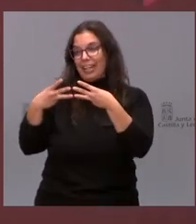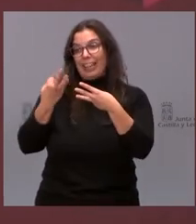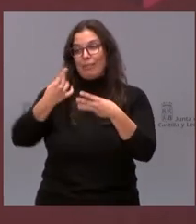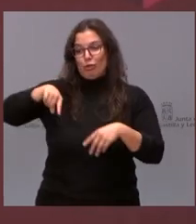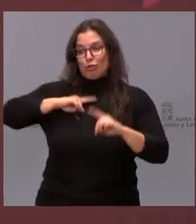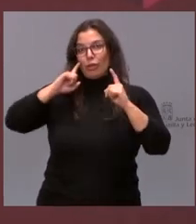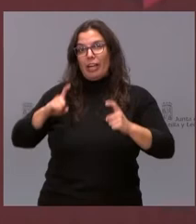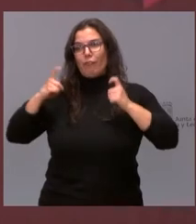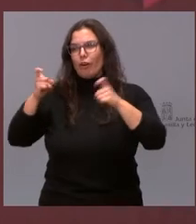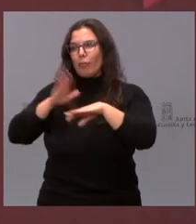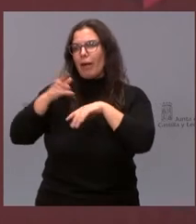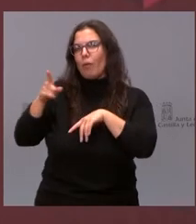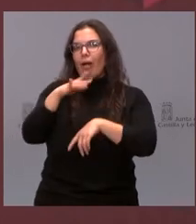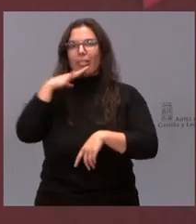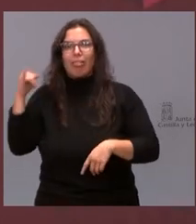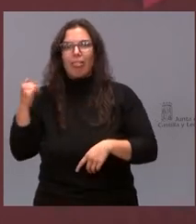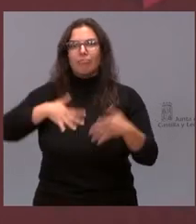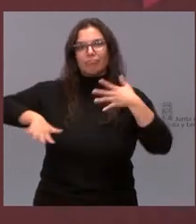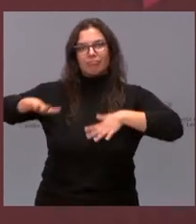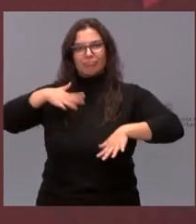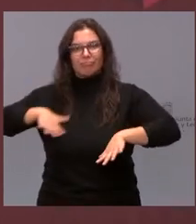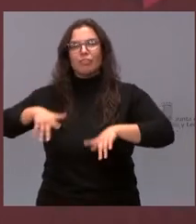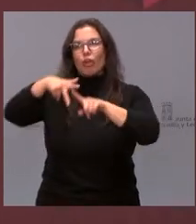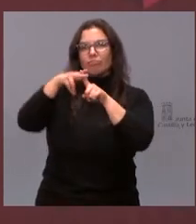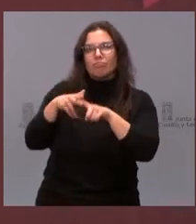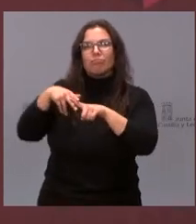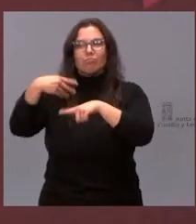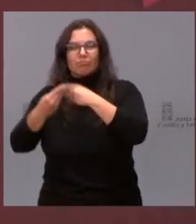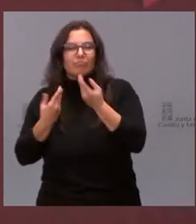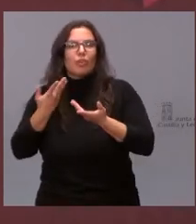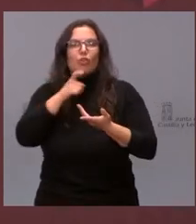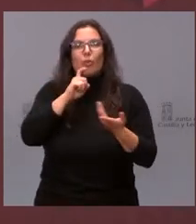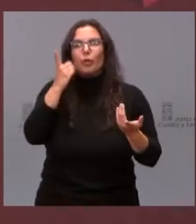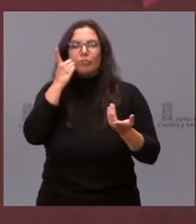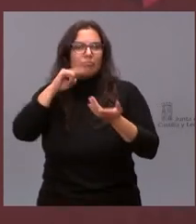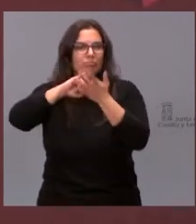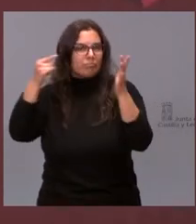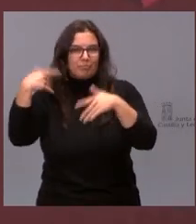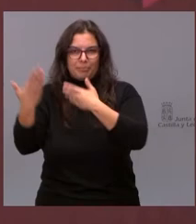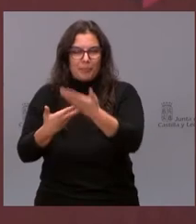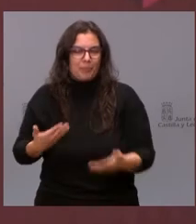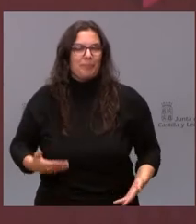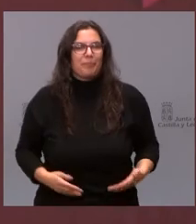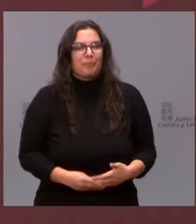podáis manejar bien, sepáis manejar bien las nuevas tecnologías. En definitiva,